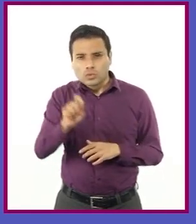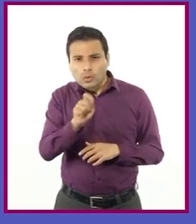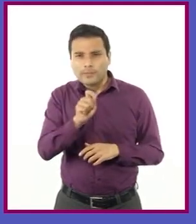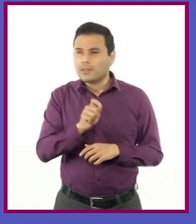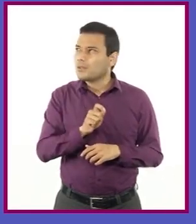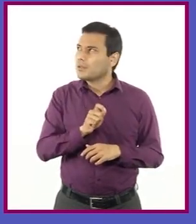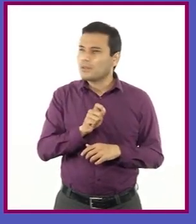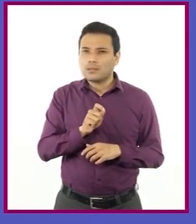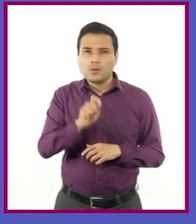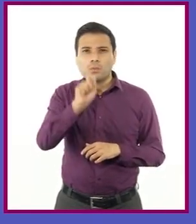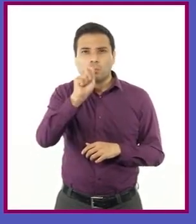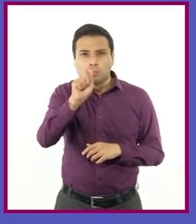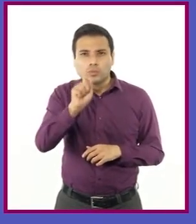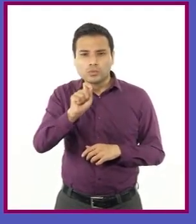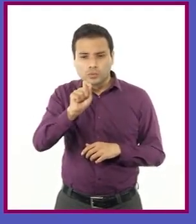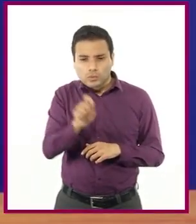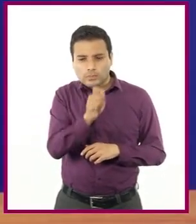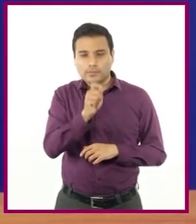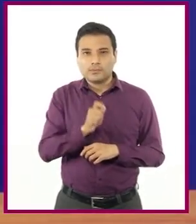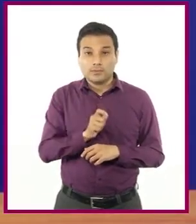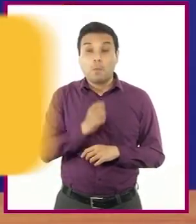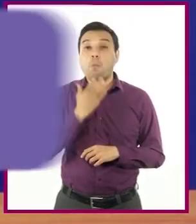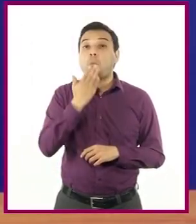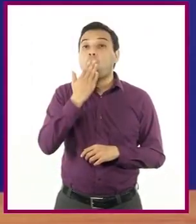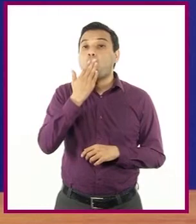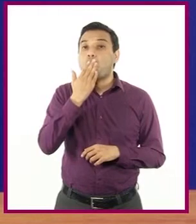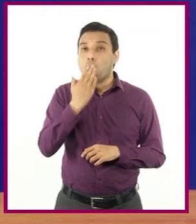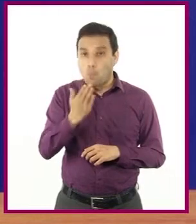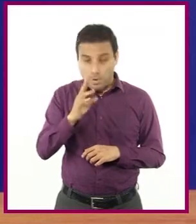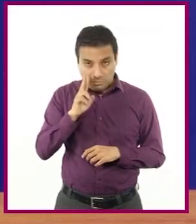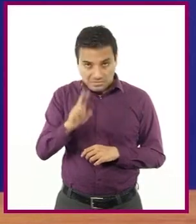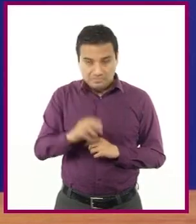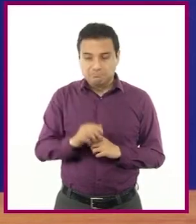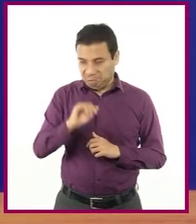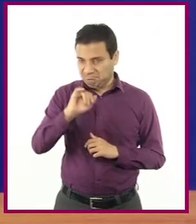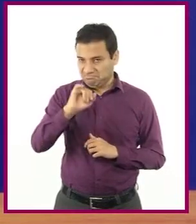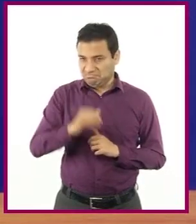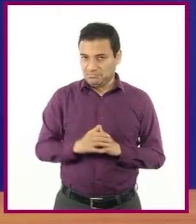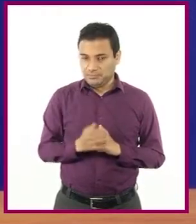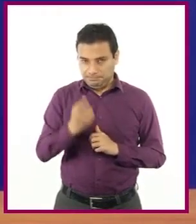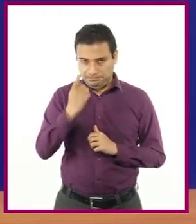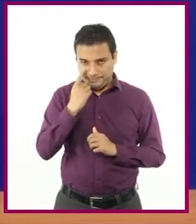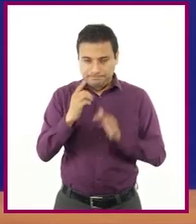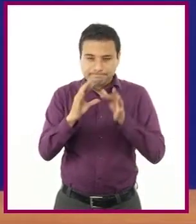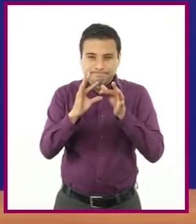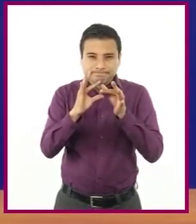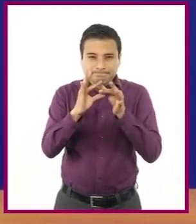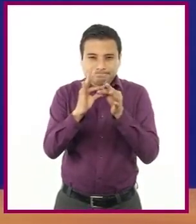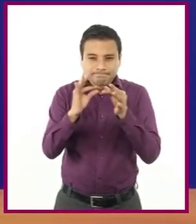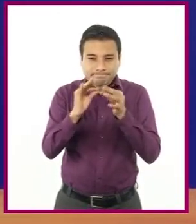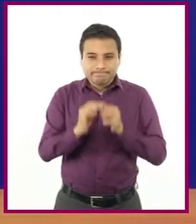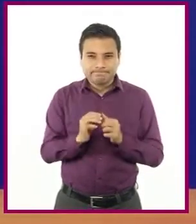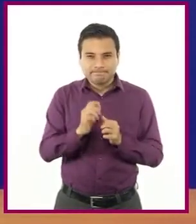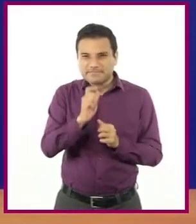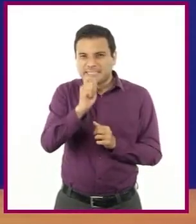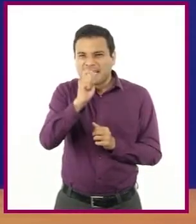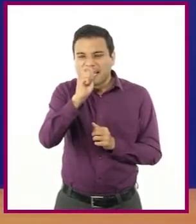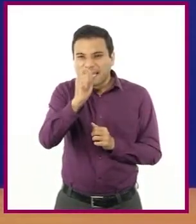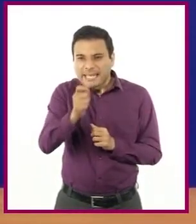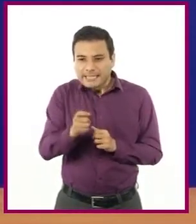punto y coma. ¡Qué buena observación! Así es. ¿Te parece si analizamos cada uno?